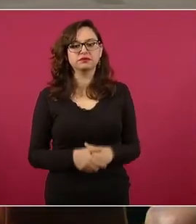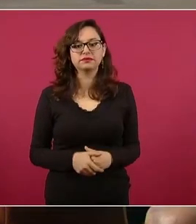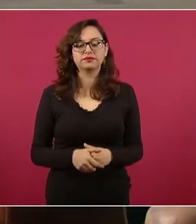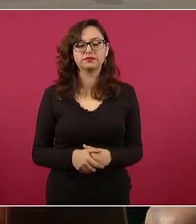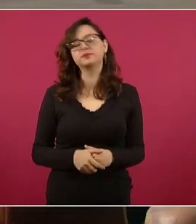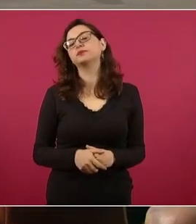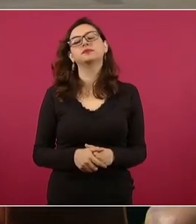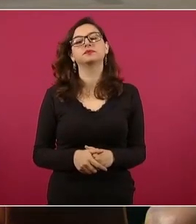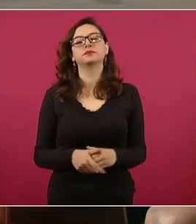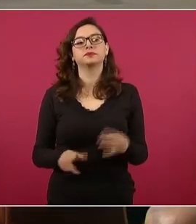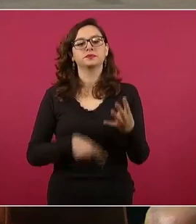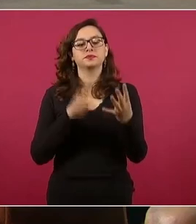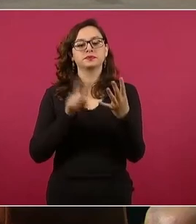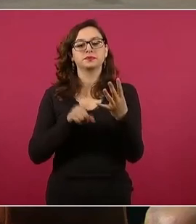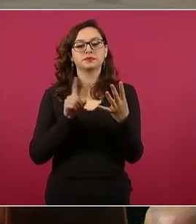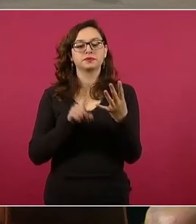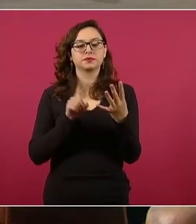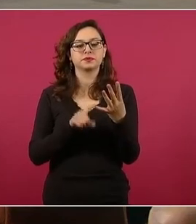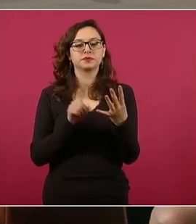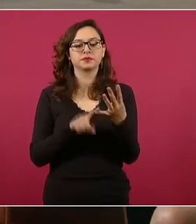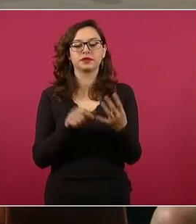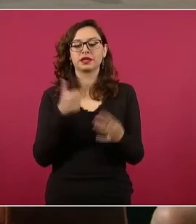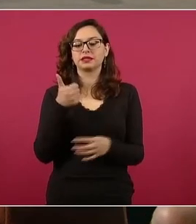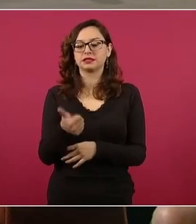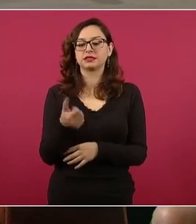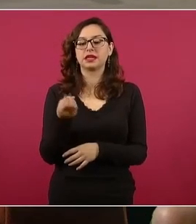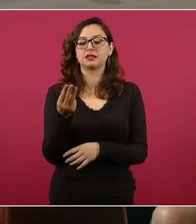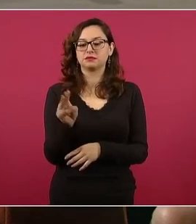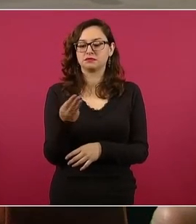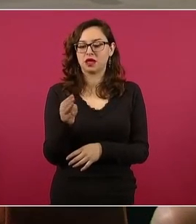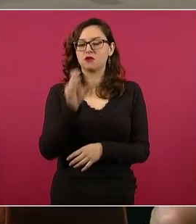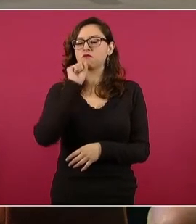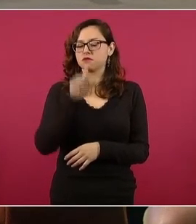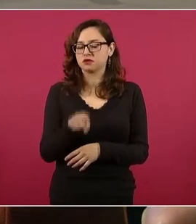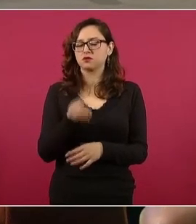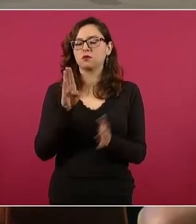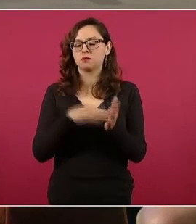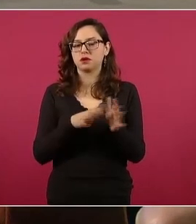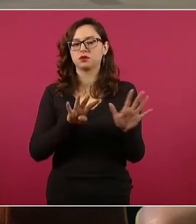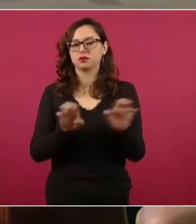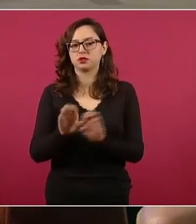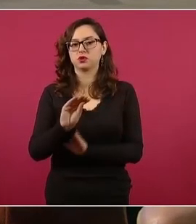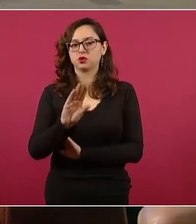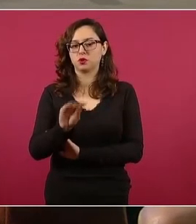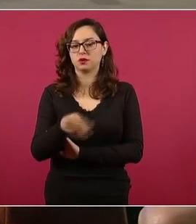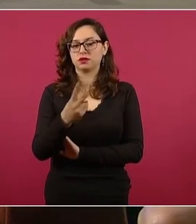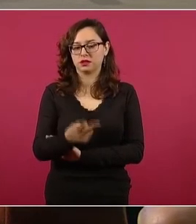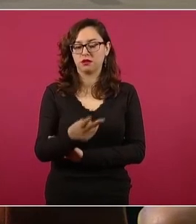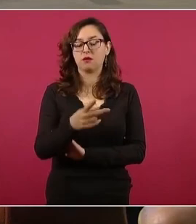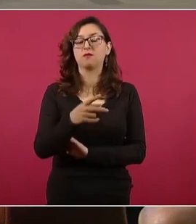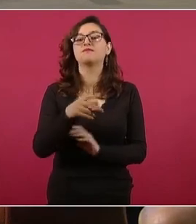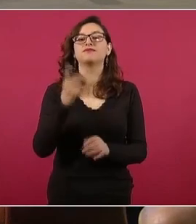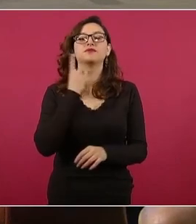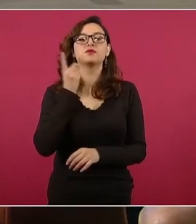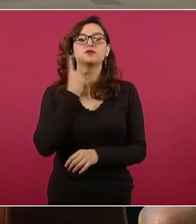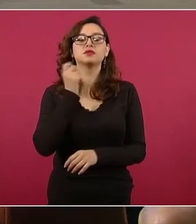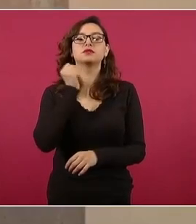Cuatro, el 6 de mayo de ese mismo año, los legisladores del PRI y del PAN